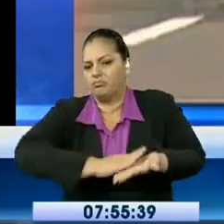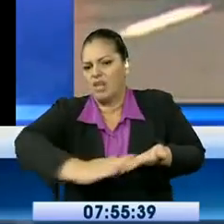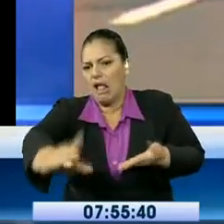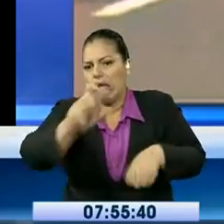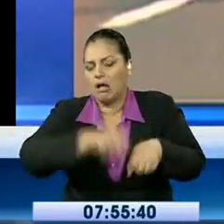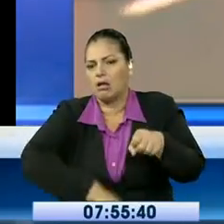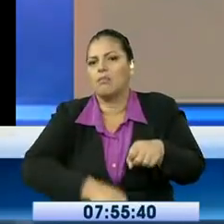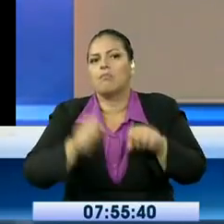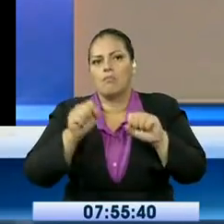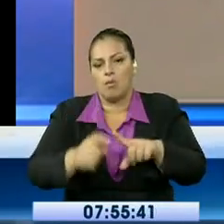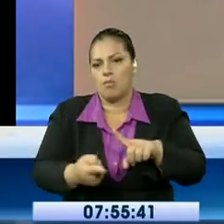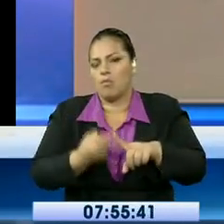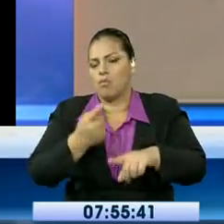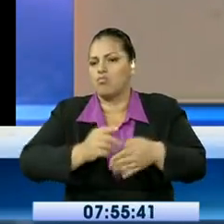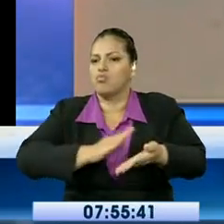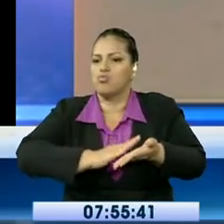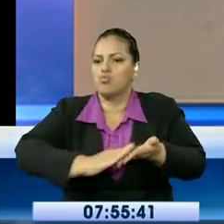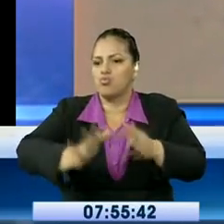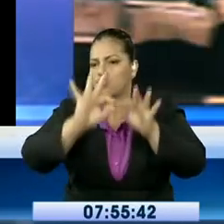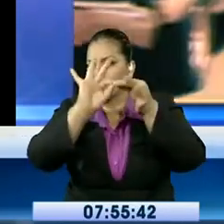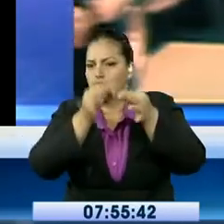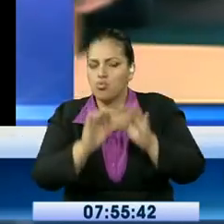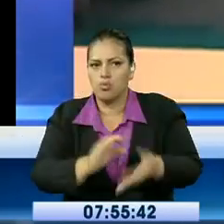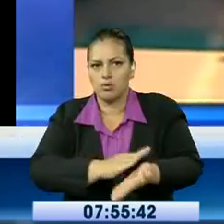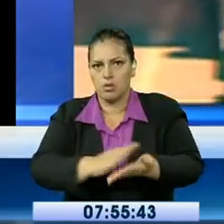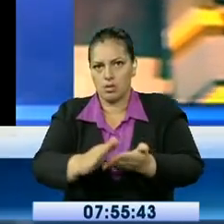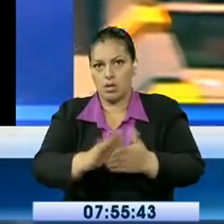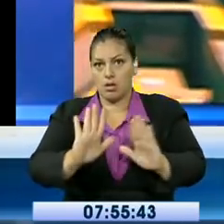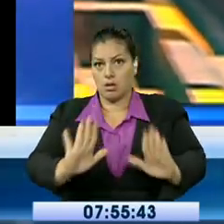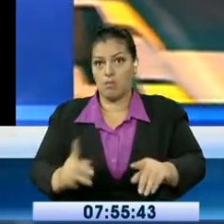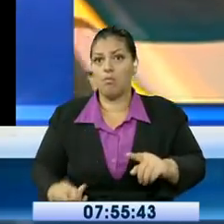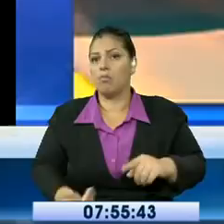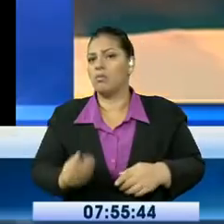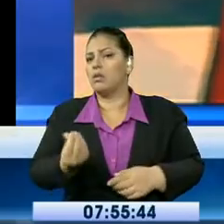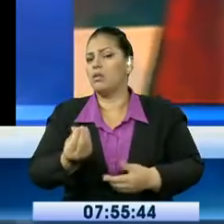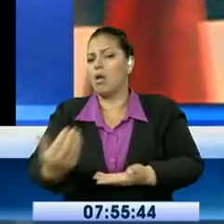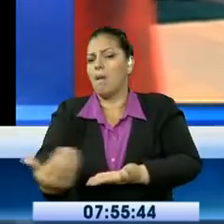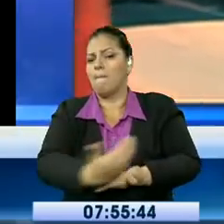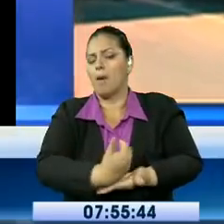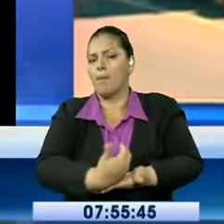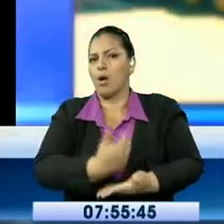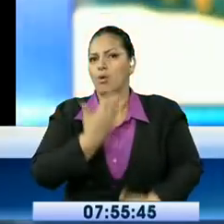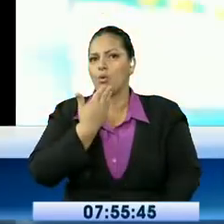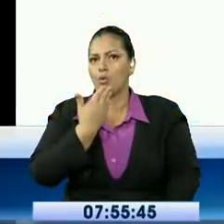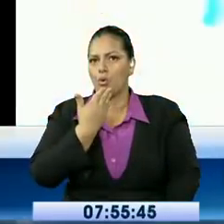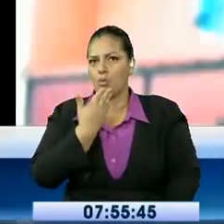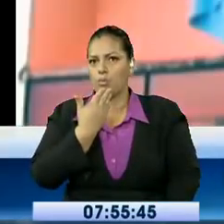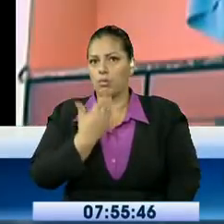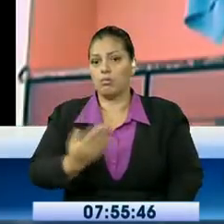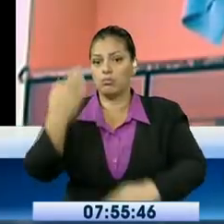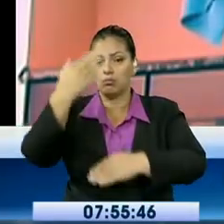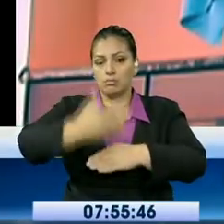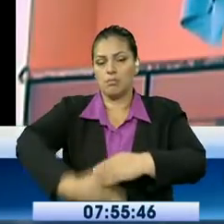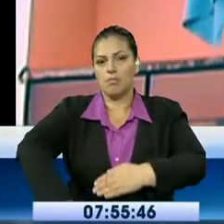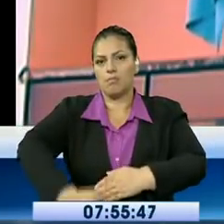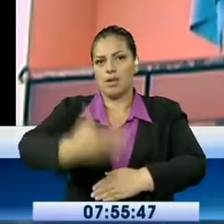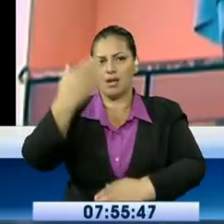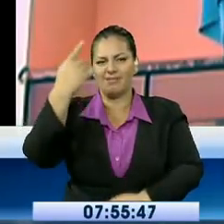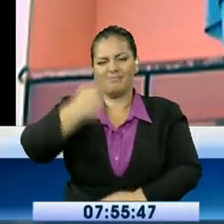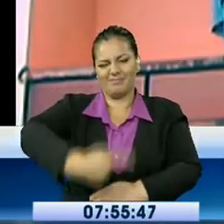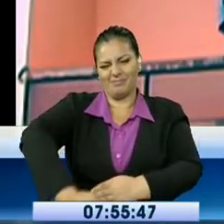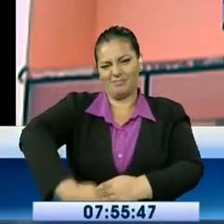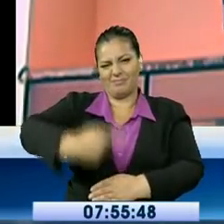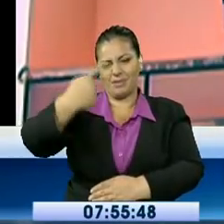idea es que la gente empiece a pagar el peaje cuando ya reciba un beneficio, no antes. Buscamos la opinión del